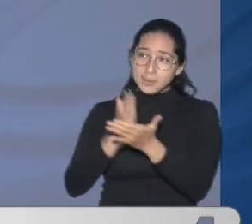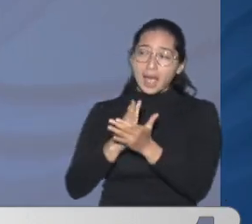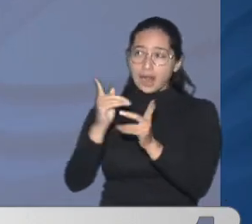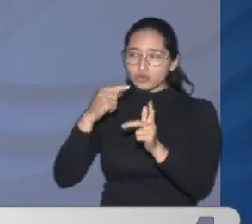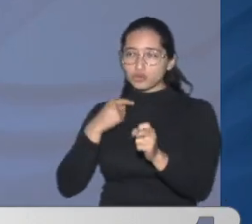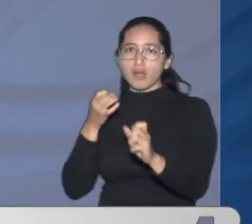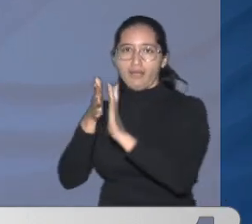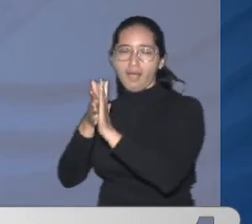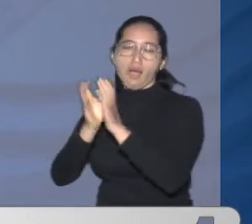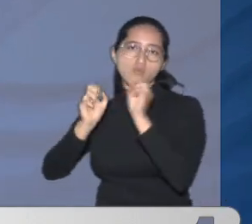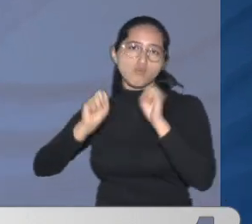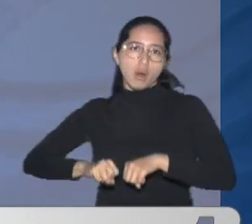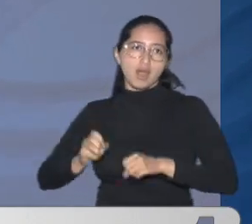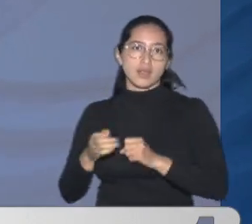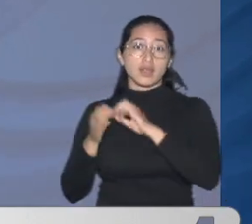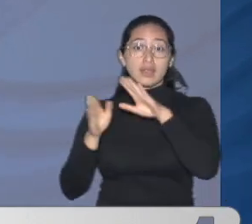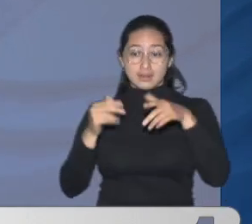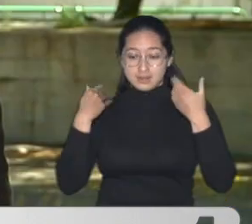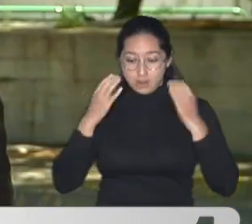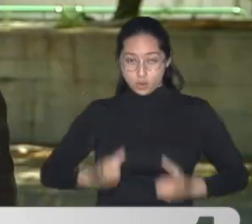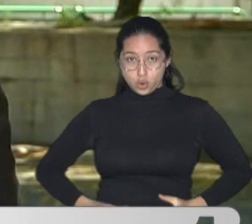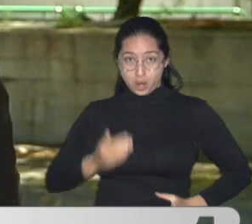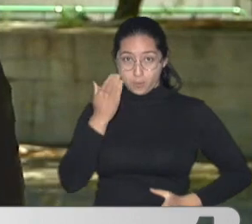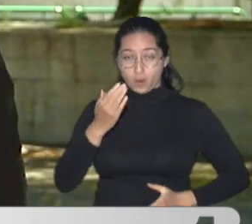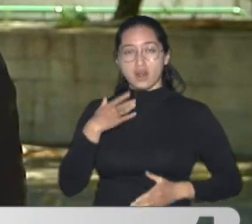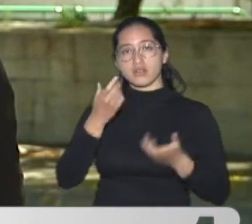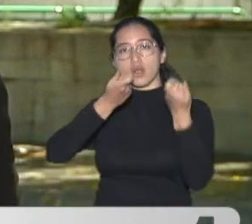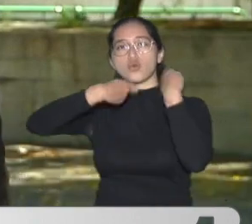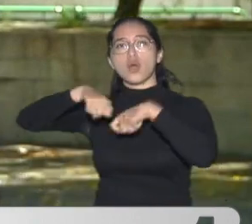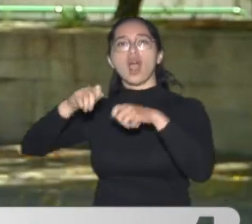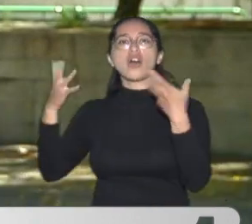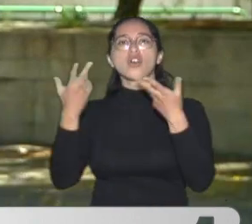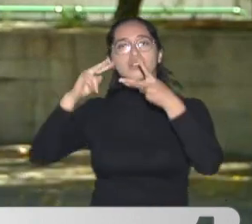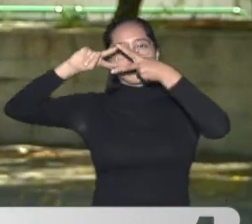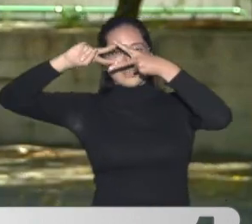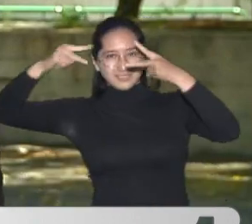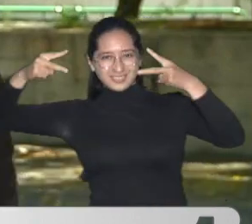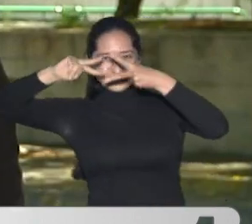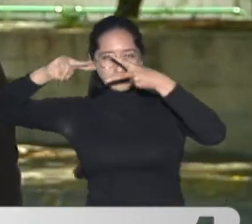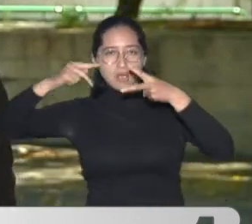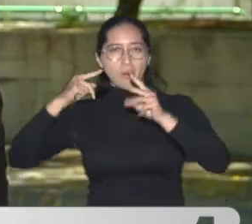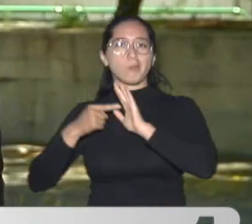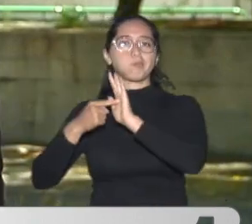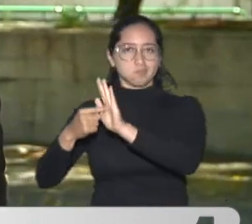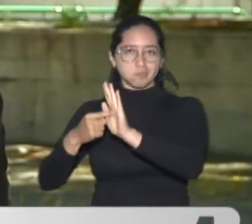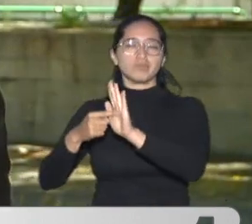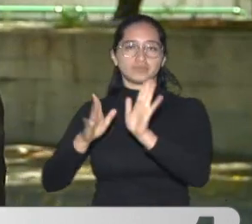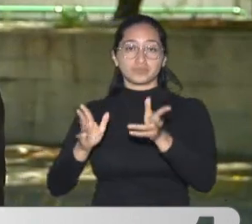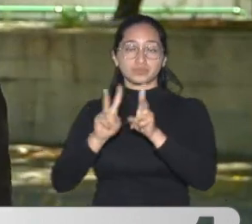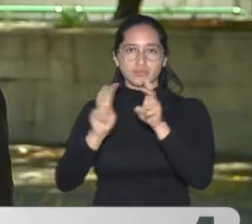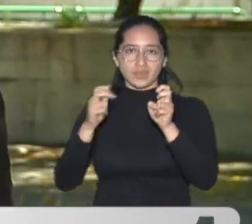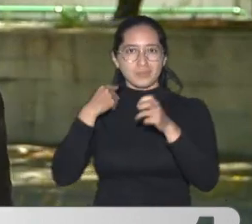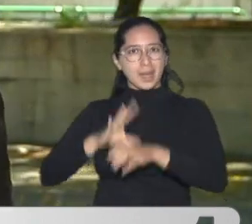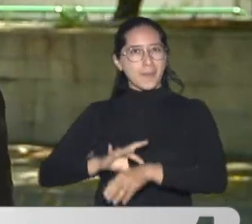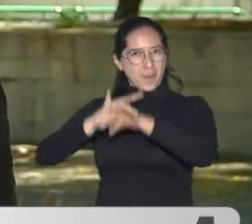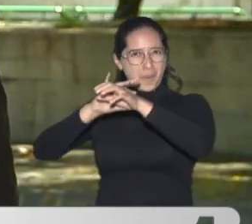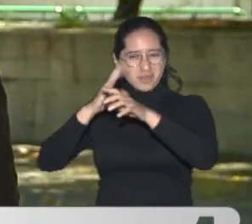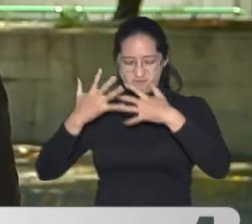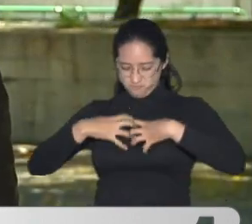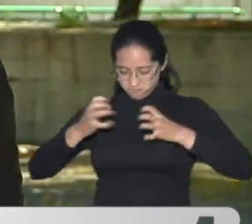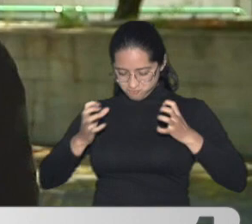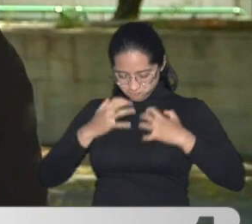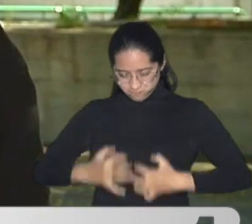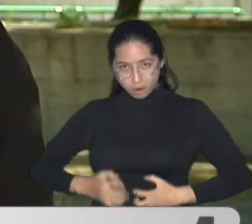adulta mayor Fue trasladado A medicina legal Se espera Que con esta Recompensa De 10 millones De pesos Se logre Esclarecer